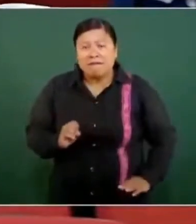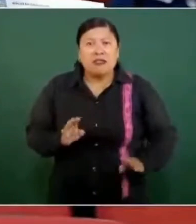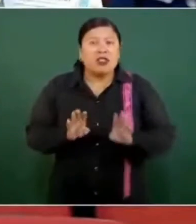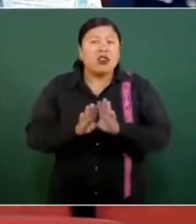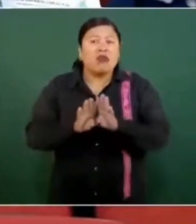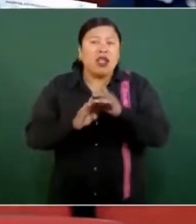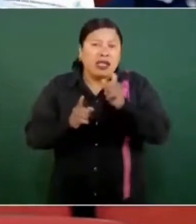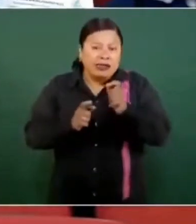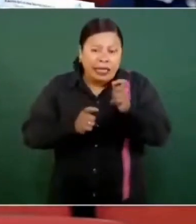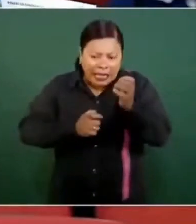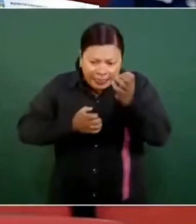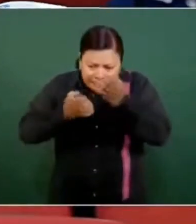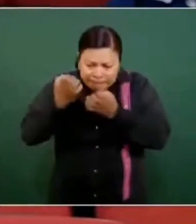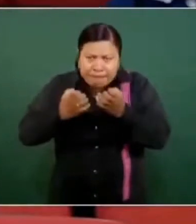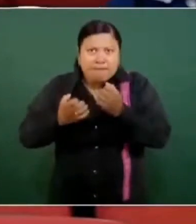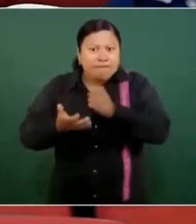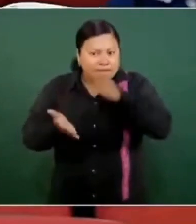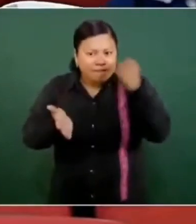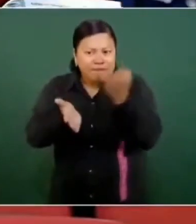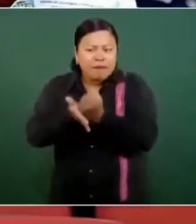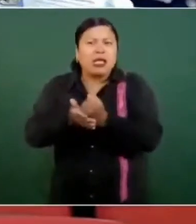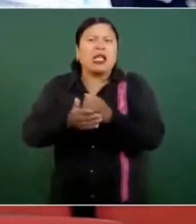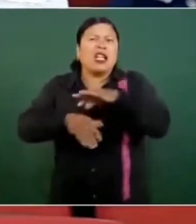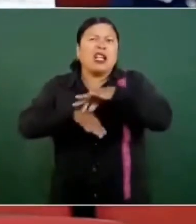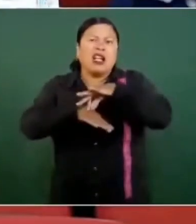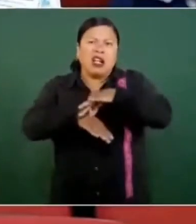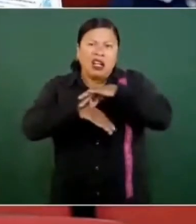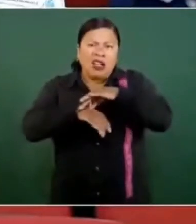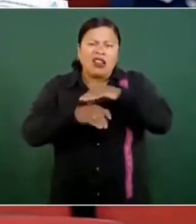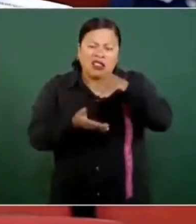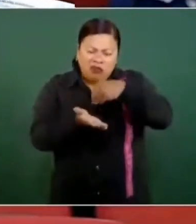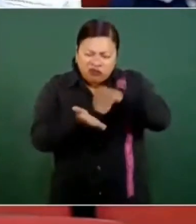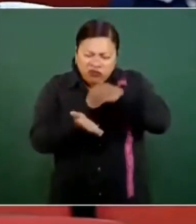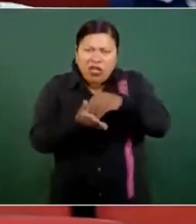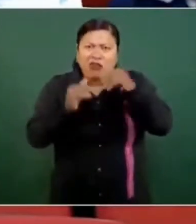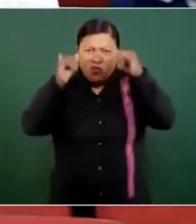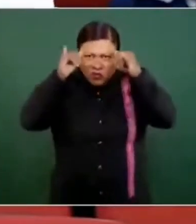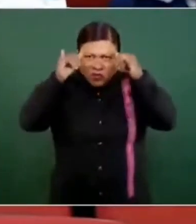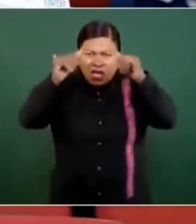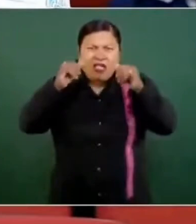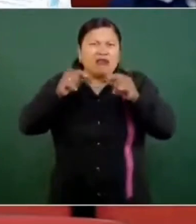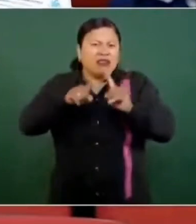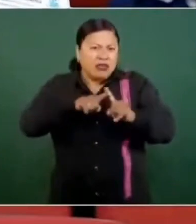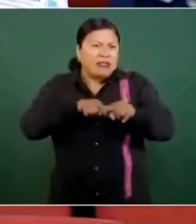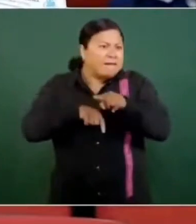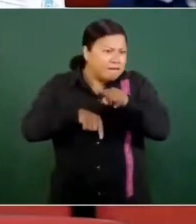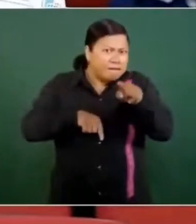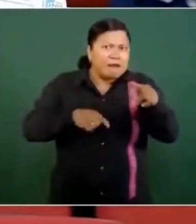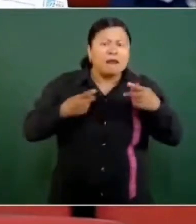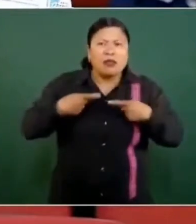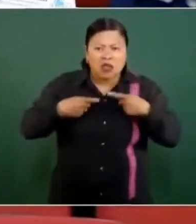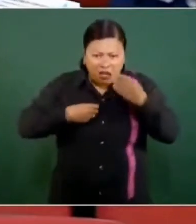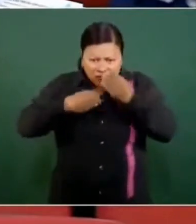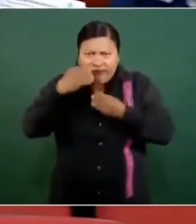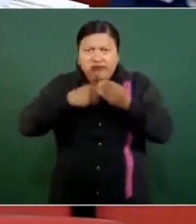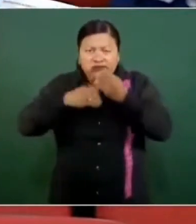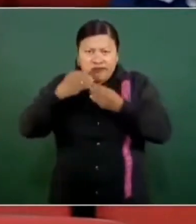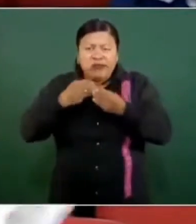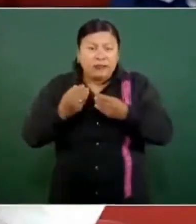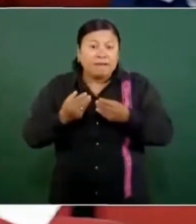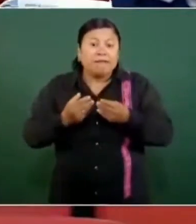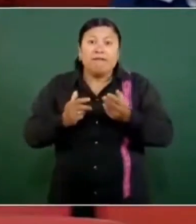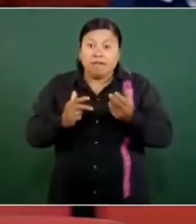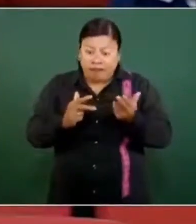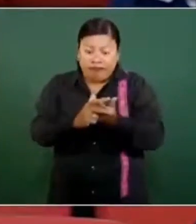calidad de la carne de cerdo, res y otros animales comestibles pues que se consumen. El sacrificio se realiza